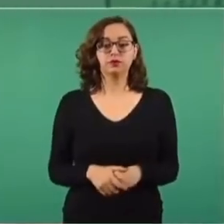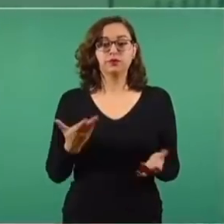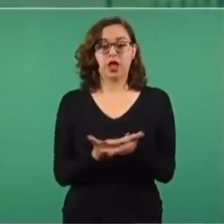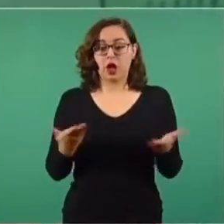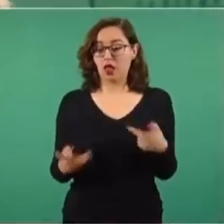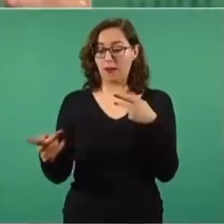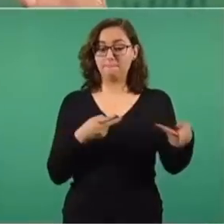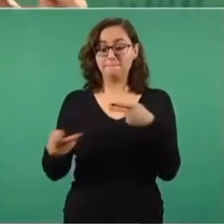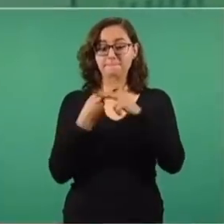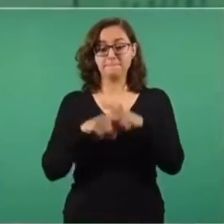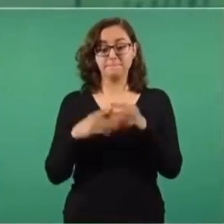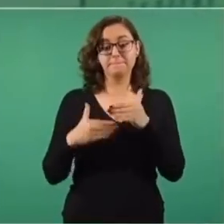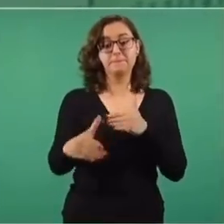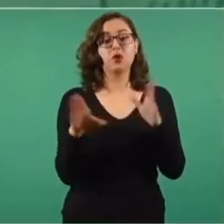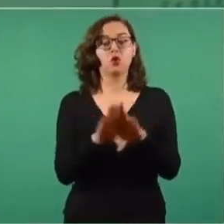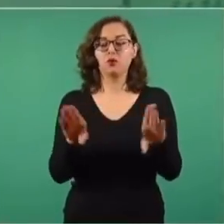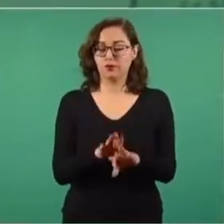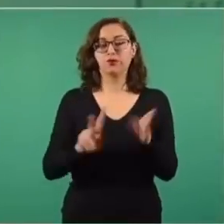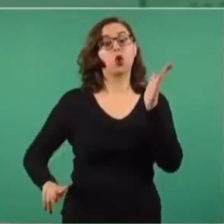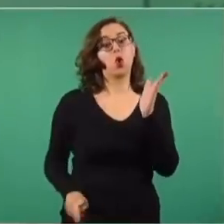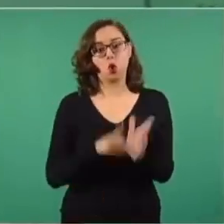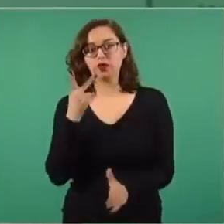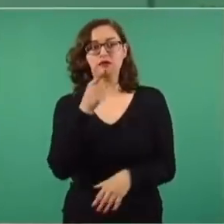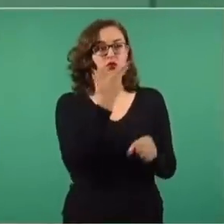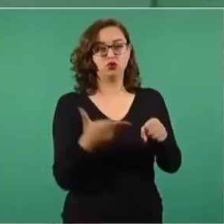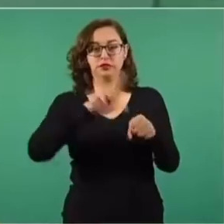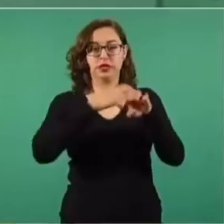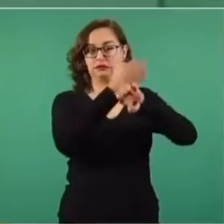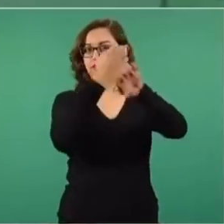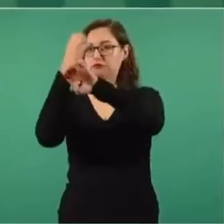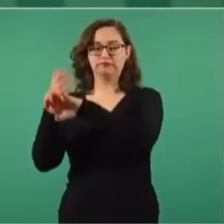modelo que vamos a seguir? Primero, la federalización, federalizar.